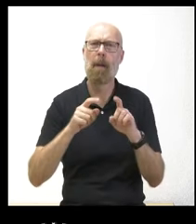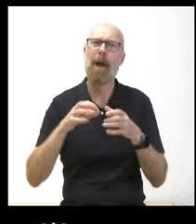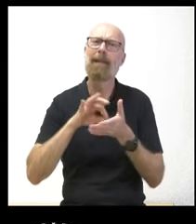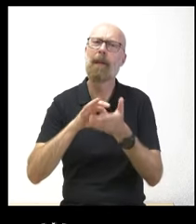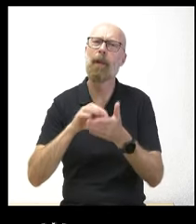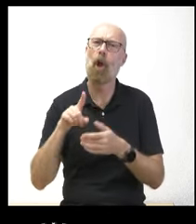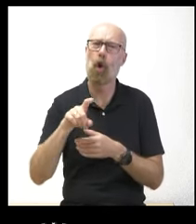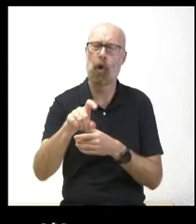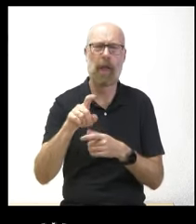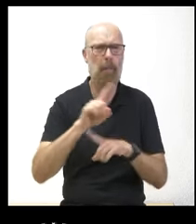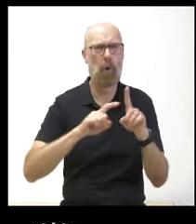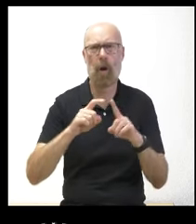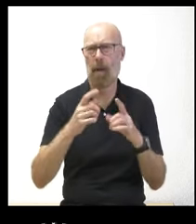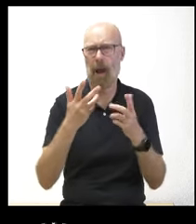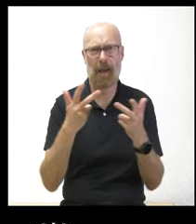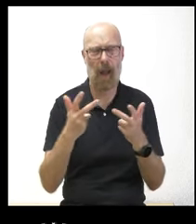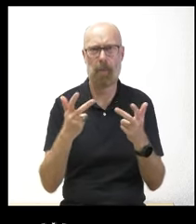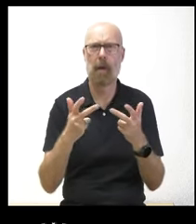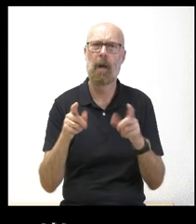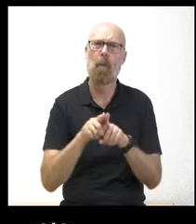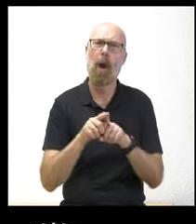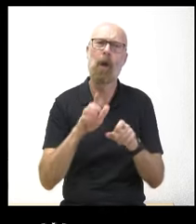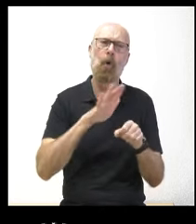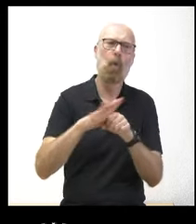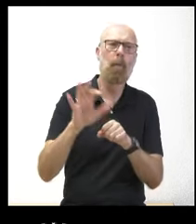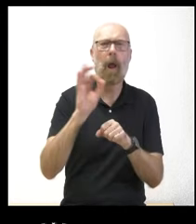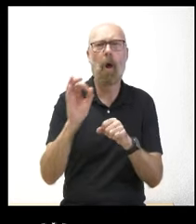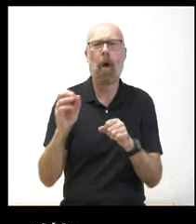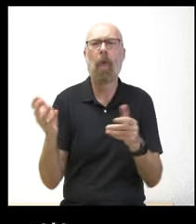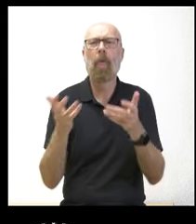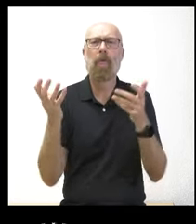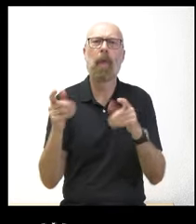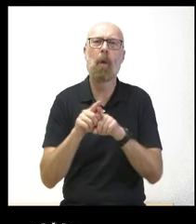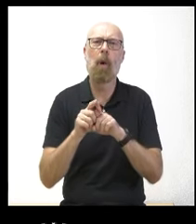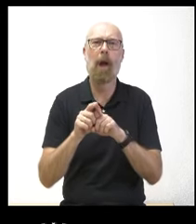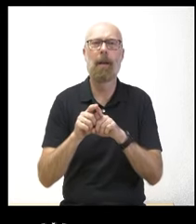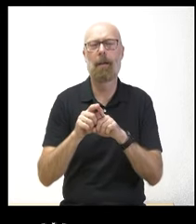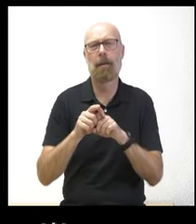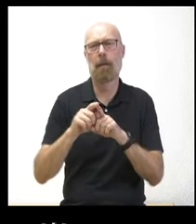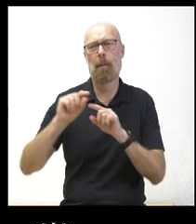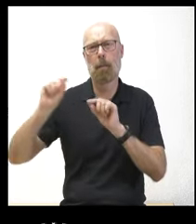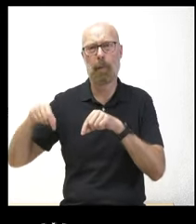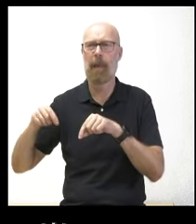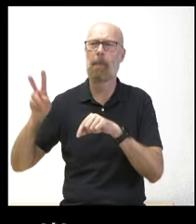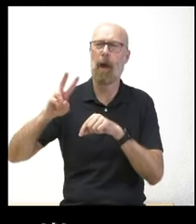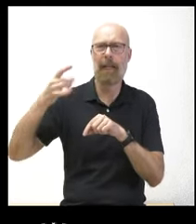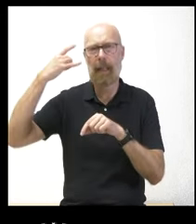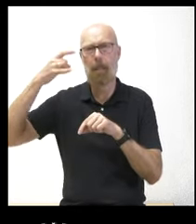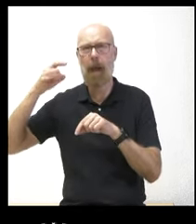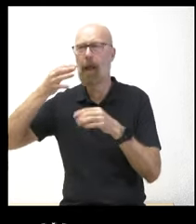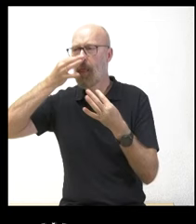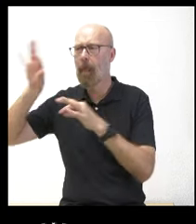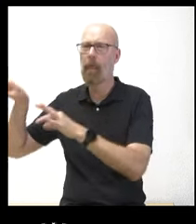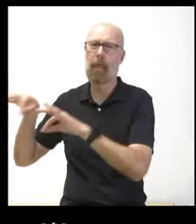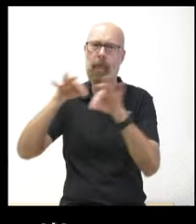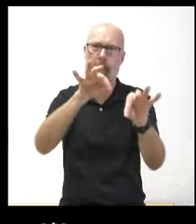que se están cubriendo o parcheando con profesionales de otros hospitales de las provincias de Valladolid y Salamanca pero es que además